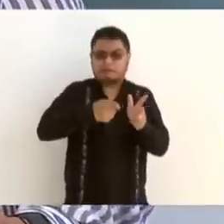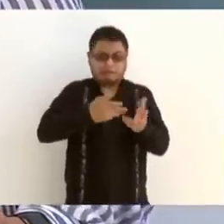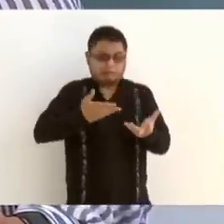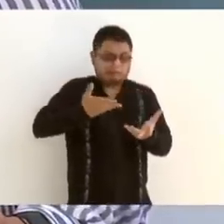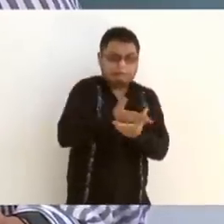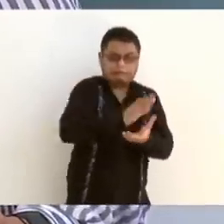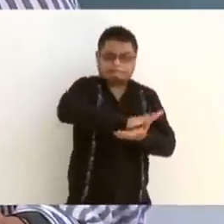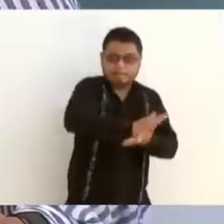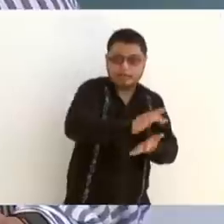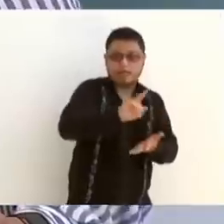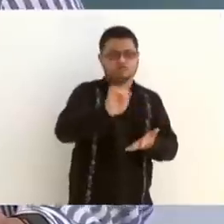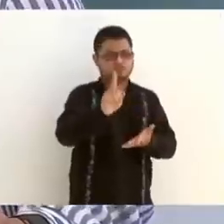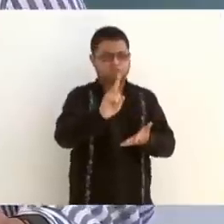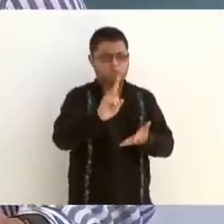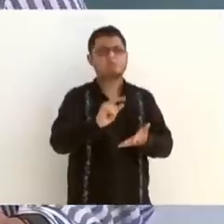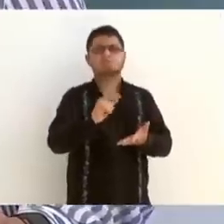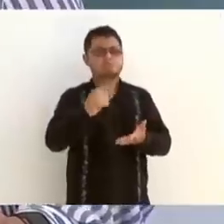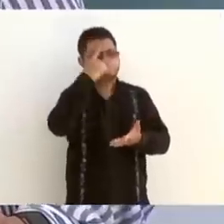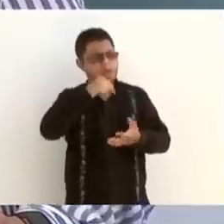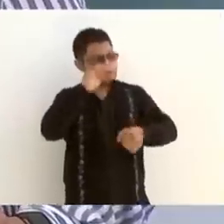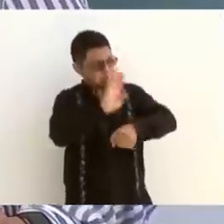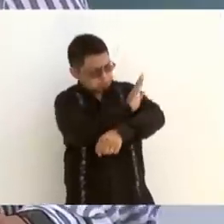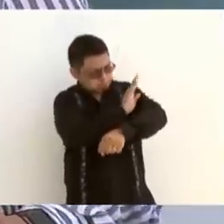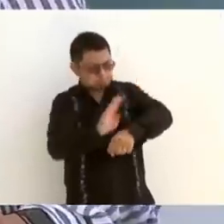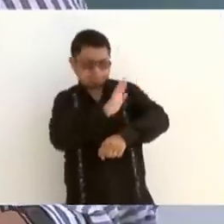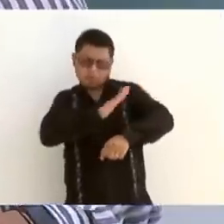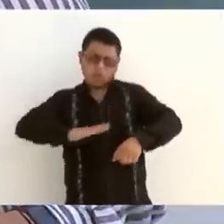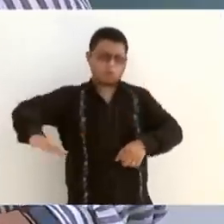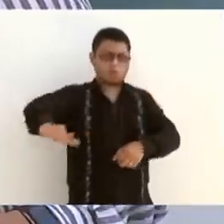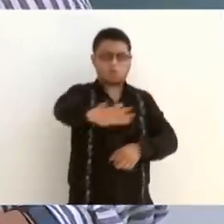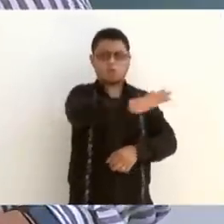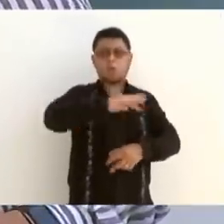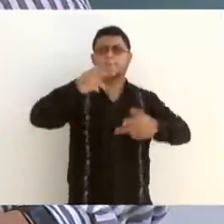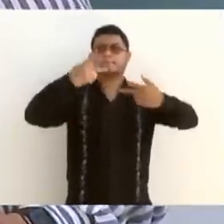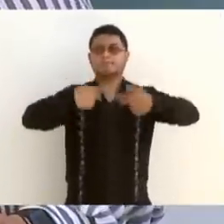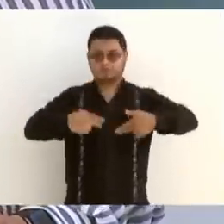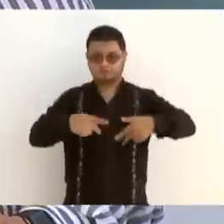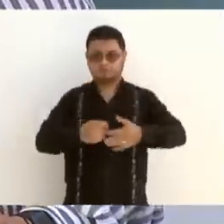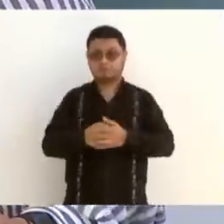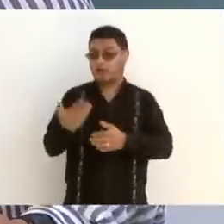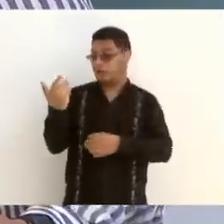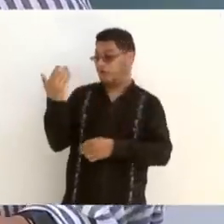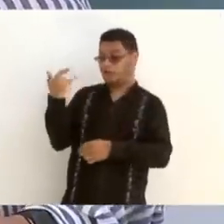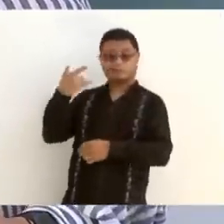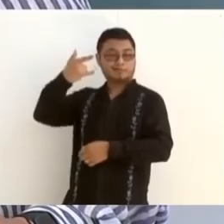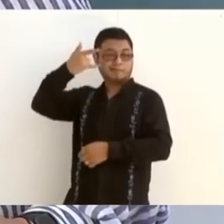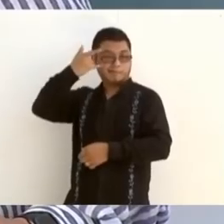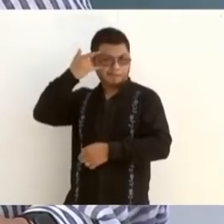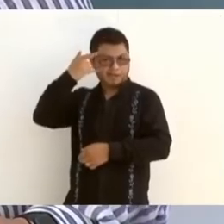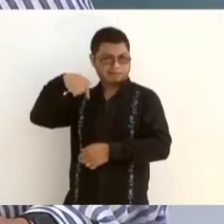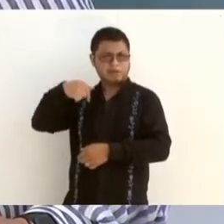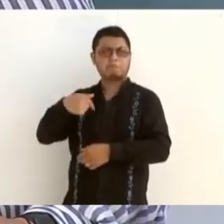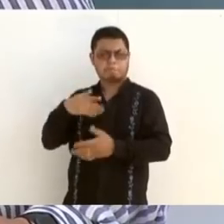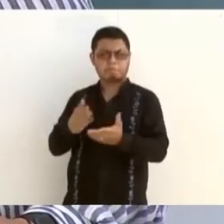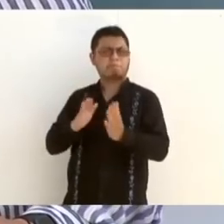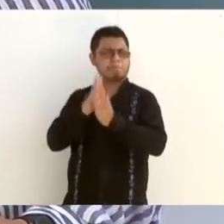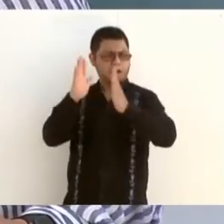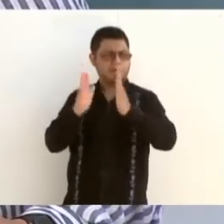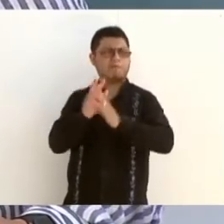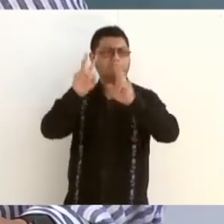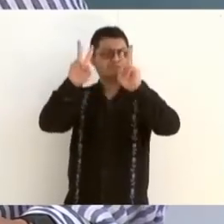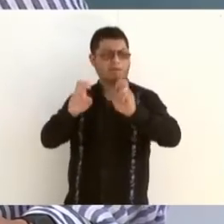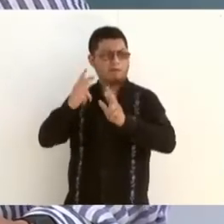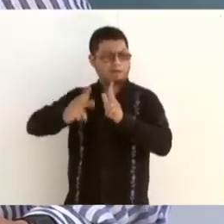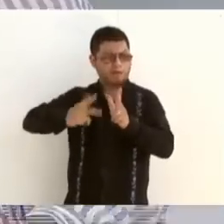el paso del tren todos se beneficien. Ya una vez Campeche tuvo una importante participación en la Red Nacional de Ferrocarriles. Es nuestro